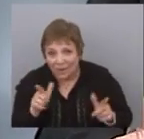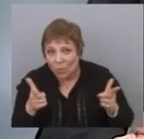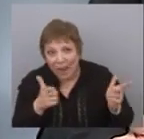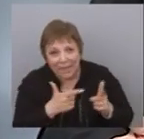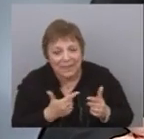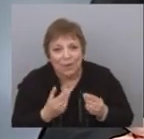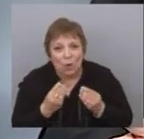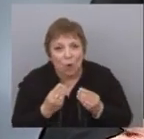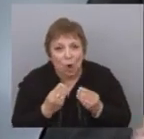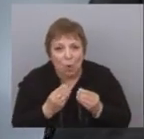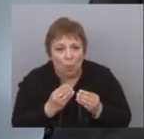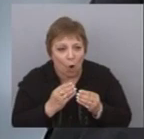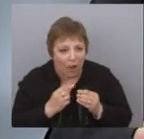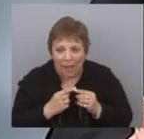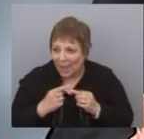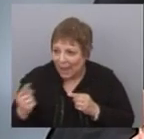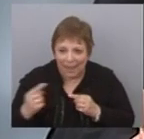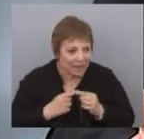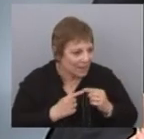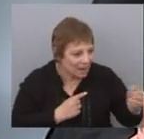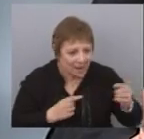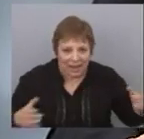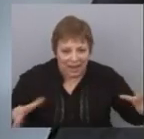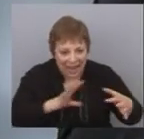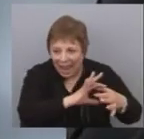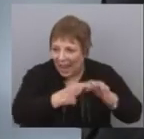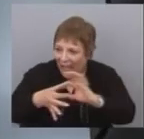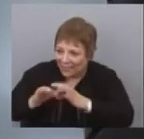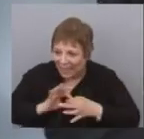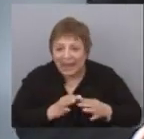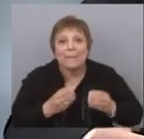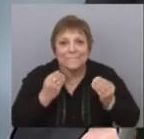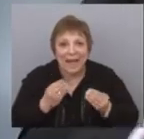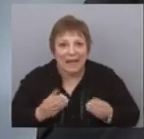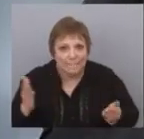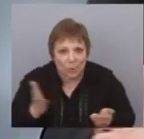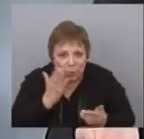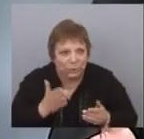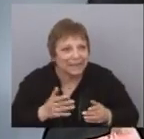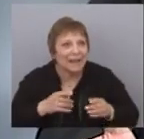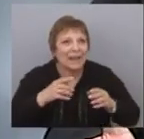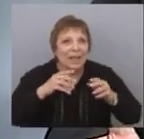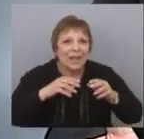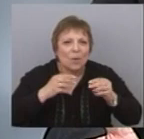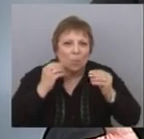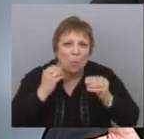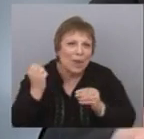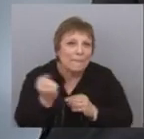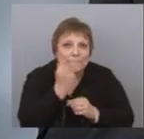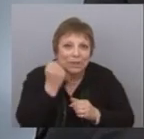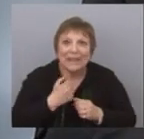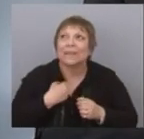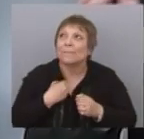transversales de fomento al desarrollo productivo para apoyar determinadas áreas cruciales de la competitividad de un país.